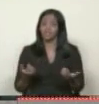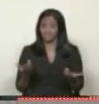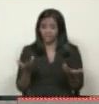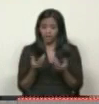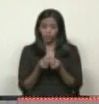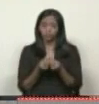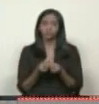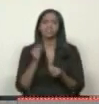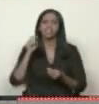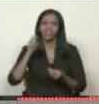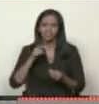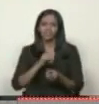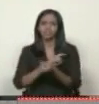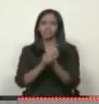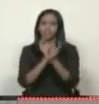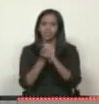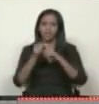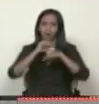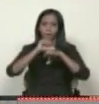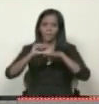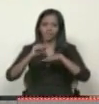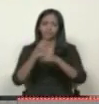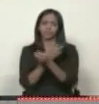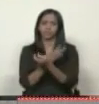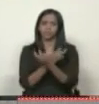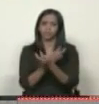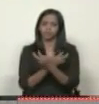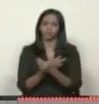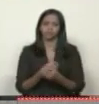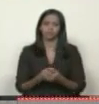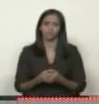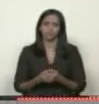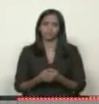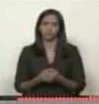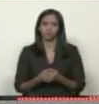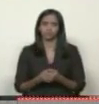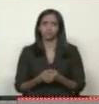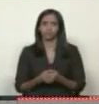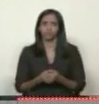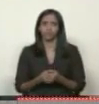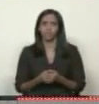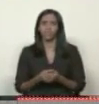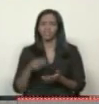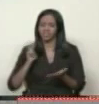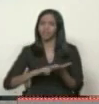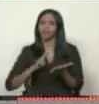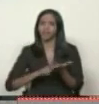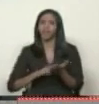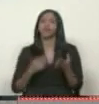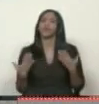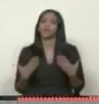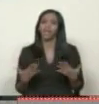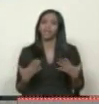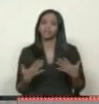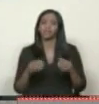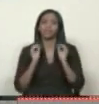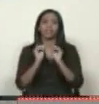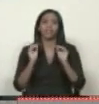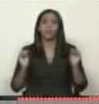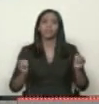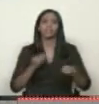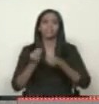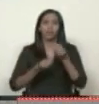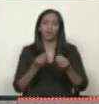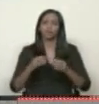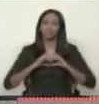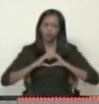trasplantados, que necesitan un trasplante de médula. Y de verdad es urgente. Este llamado se lo hago de